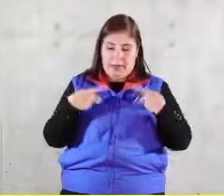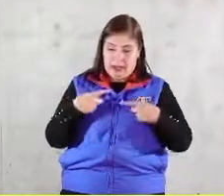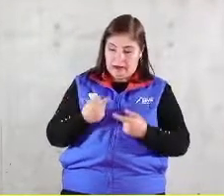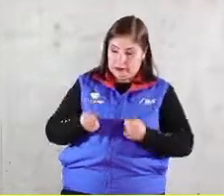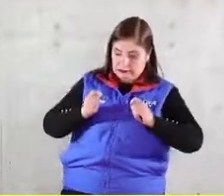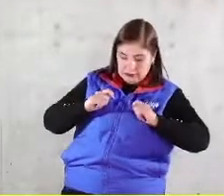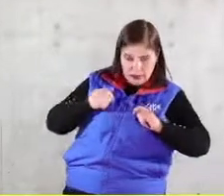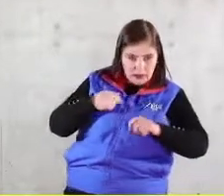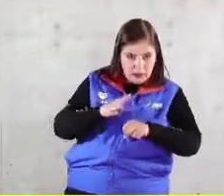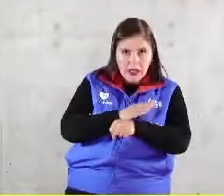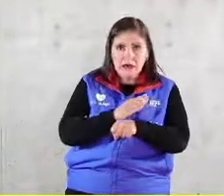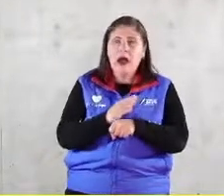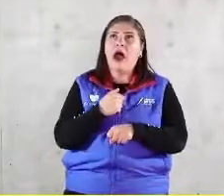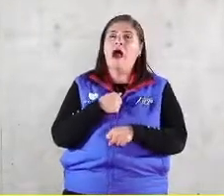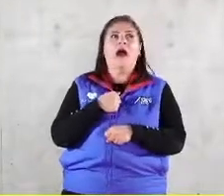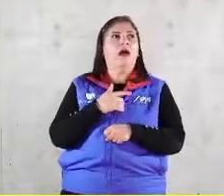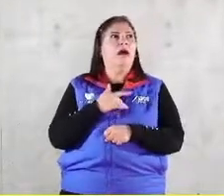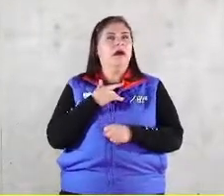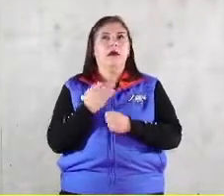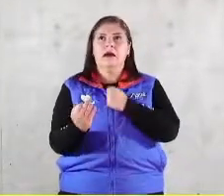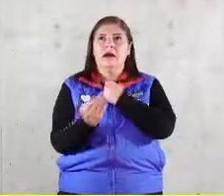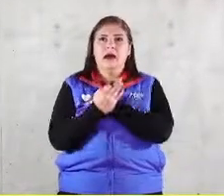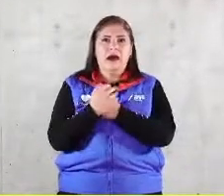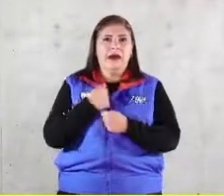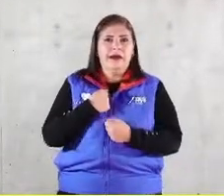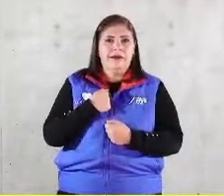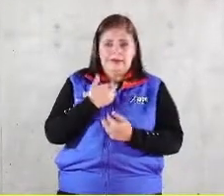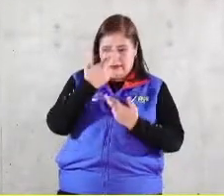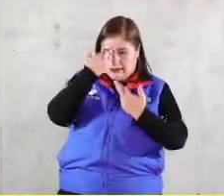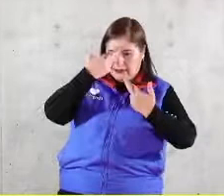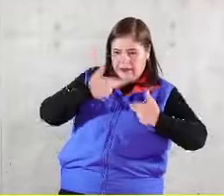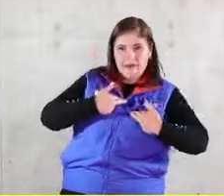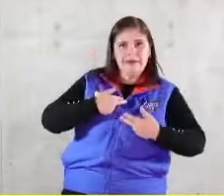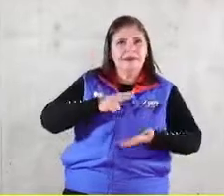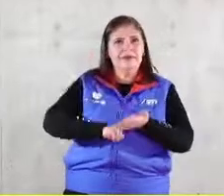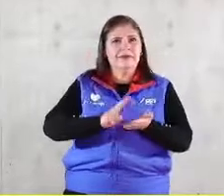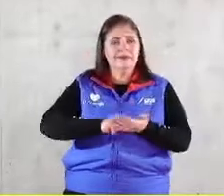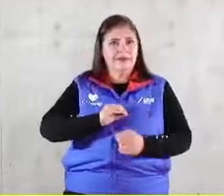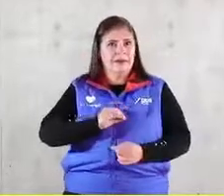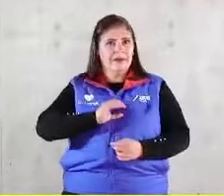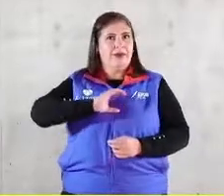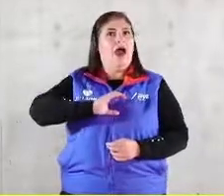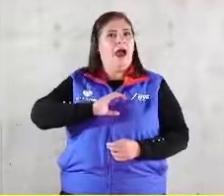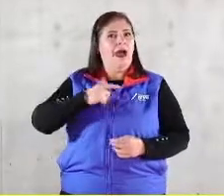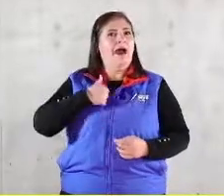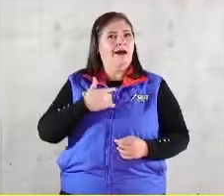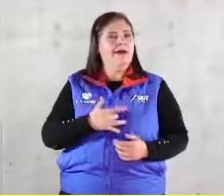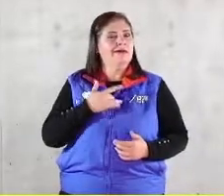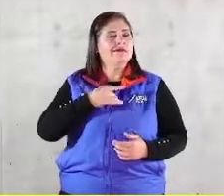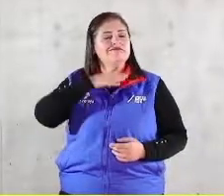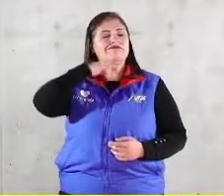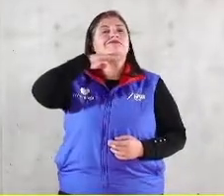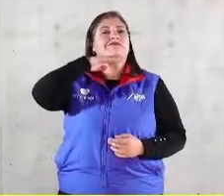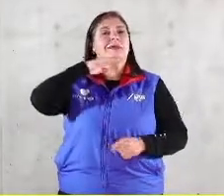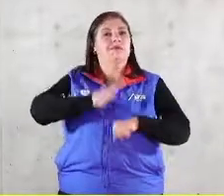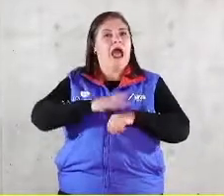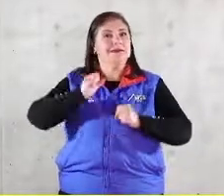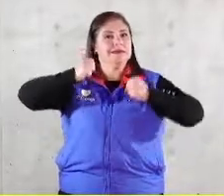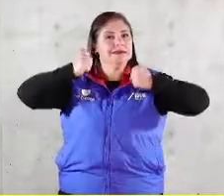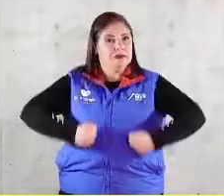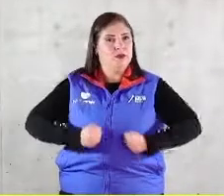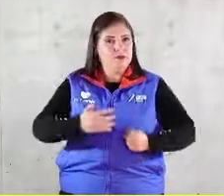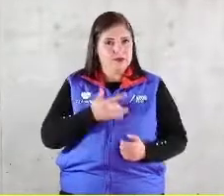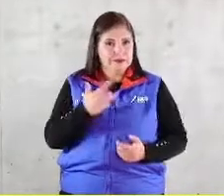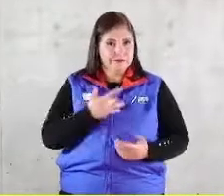un desastre natural y eso lo hace sentirse valorado y respetado y por tanto se actualiza su dignidad ello